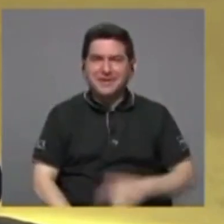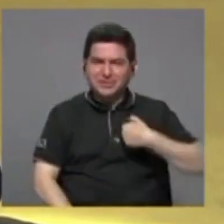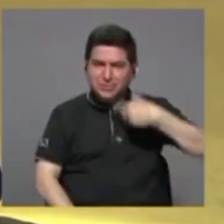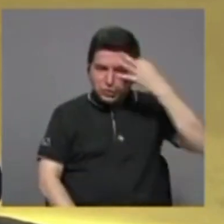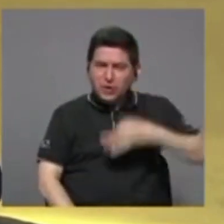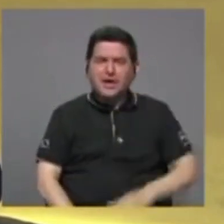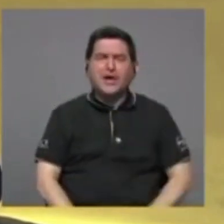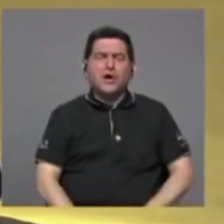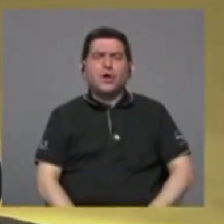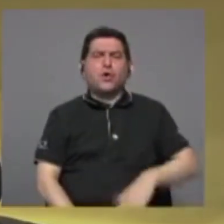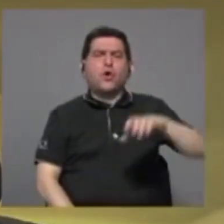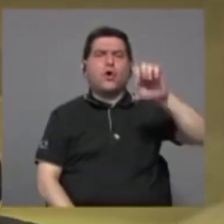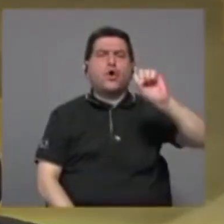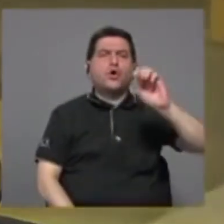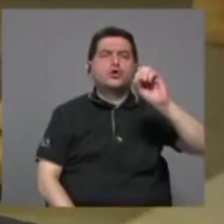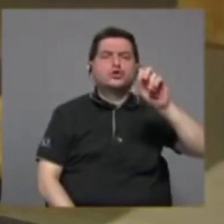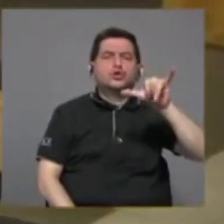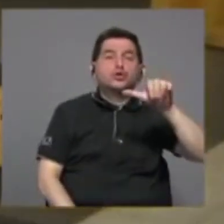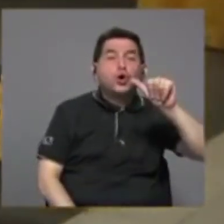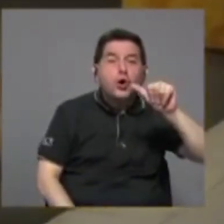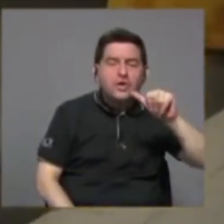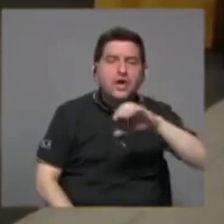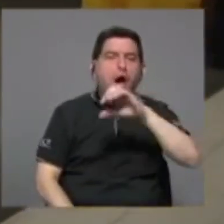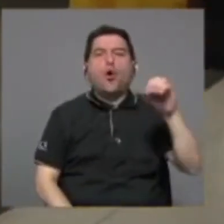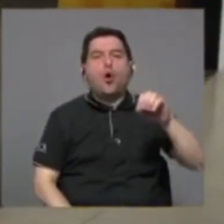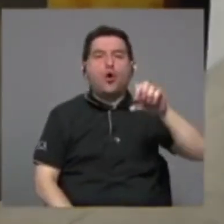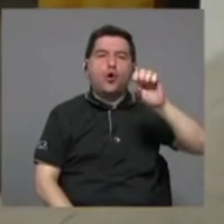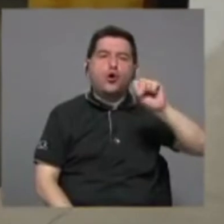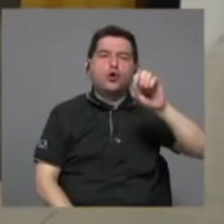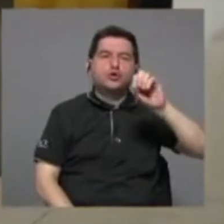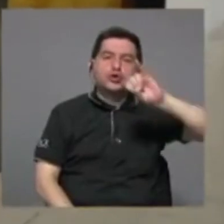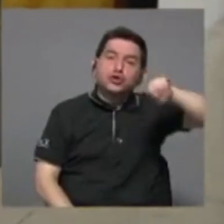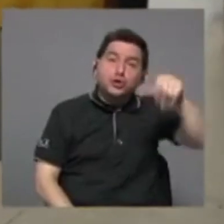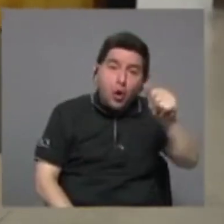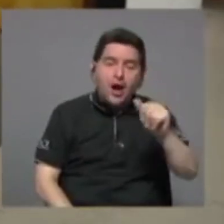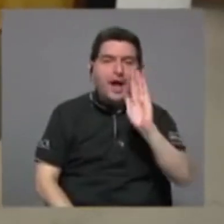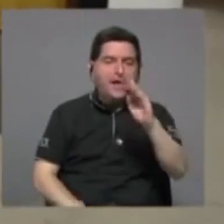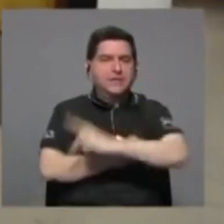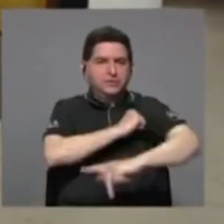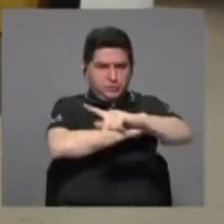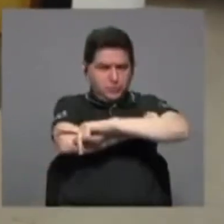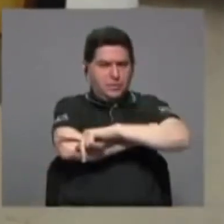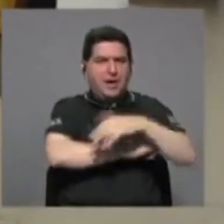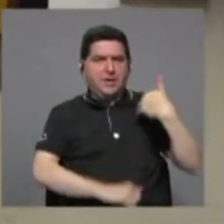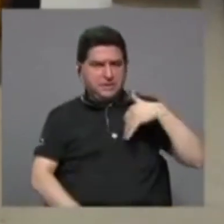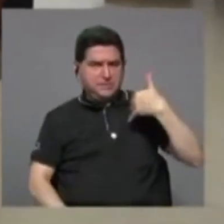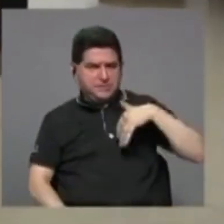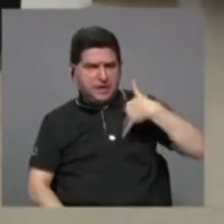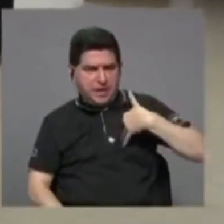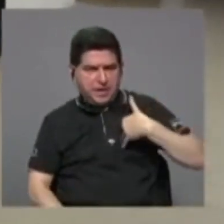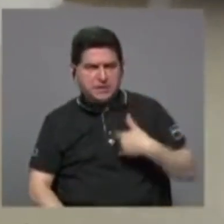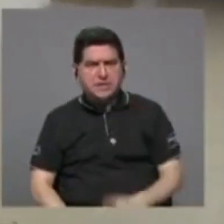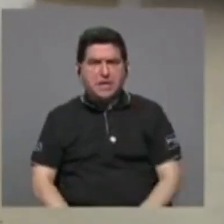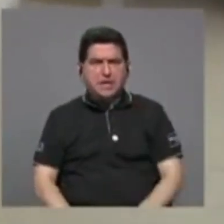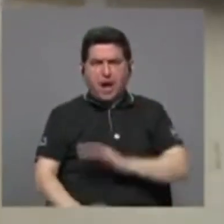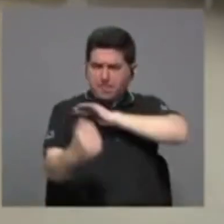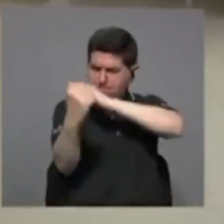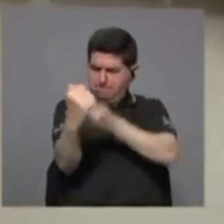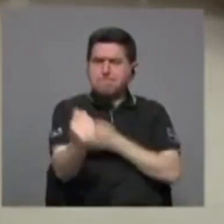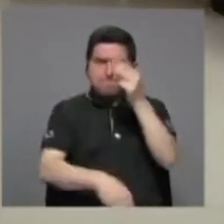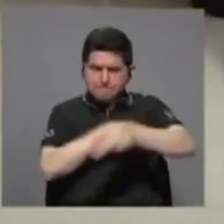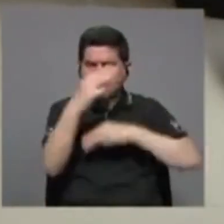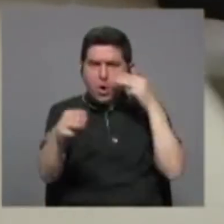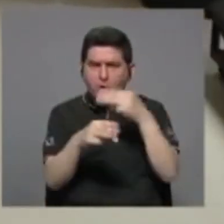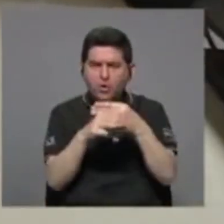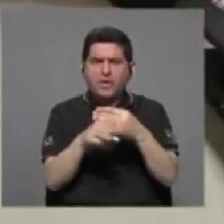Osoya es uno de los ámbitos en que su país, Argentina, es una potencia mundial y lo es